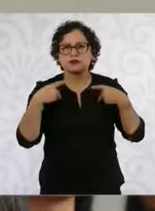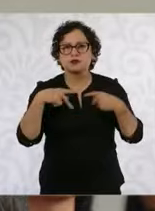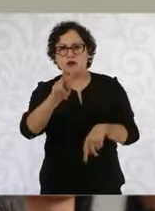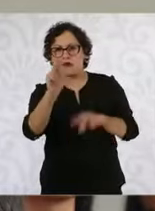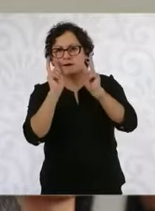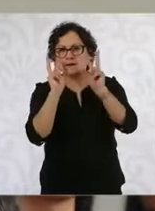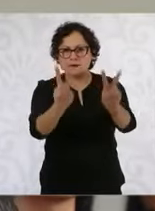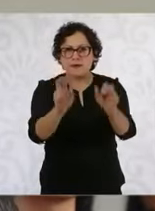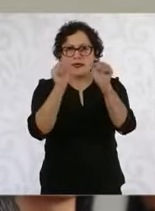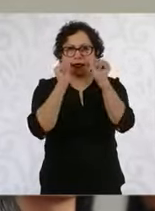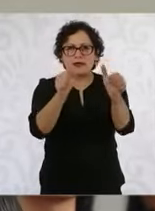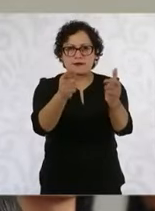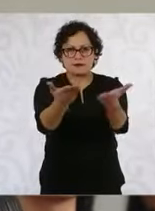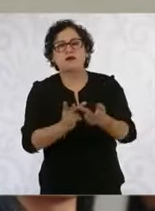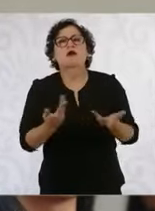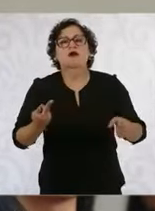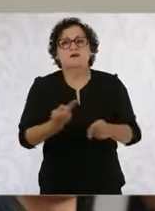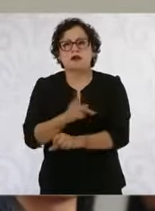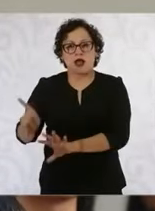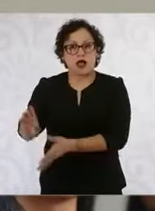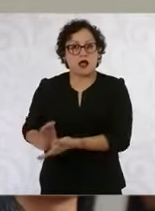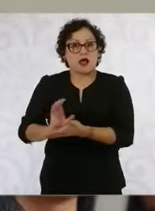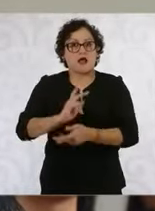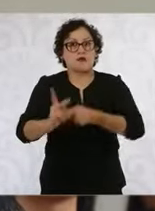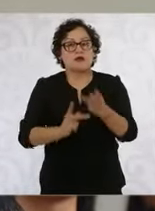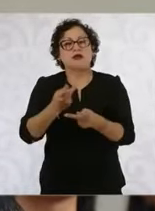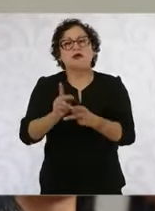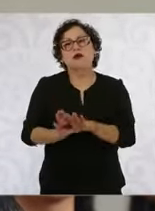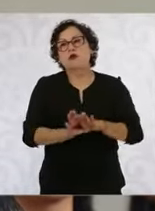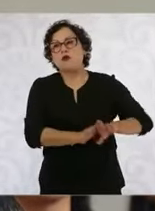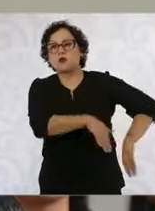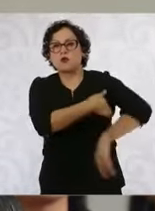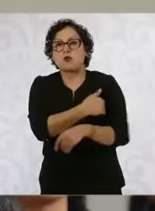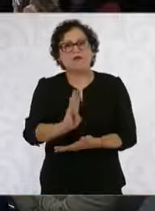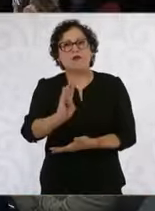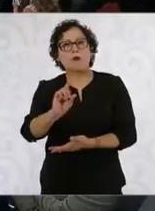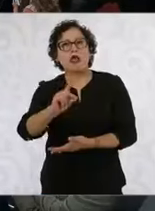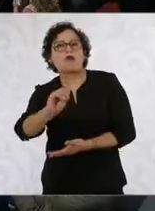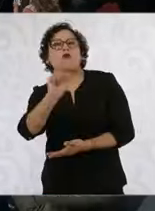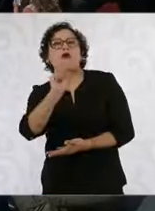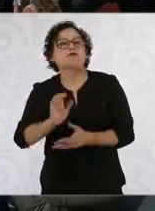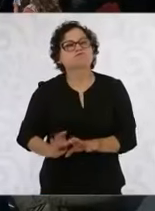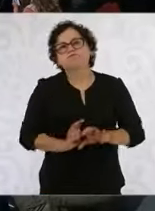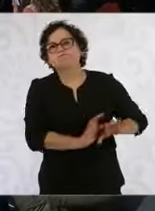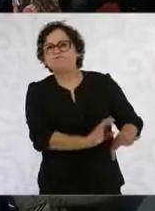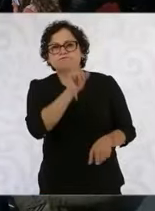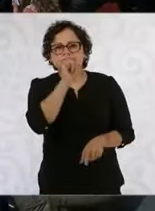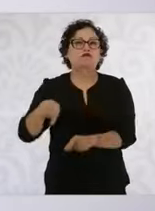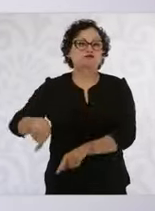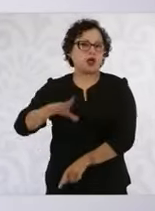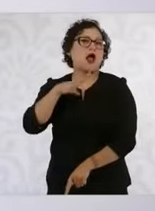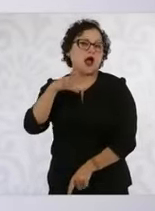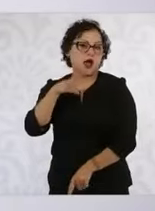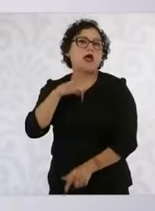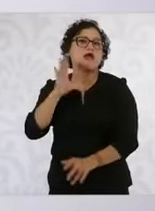¿Cómo va a tratarse ese tema, ese financiamiento? Pero sin embargo, los especialistas dicen que ya nos estamos endeudando. Es una línea de crédito que ya existía.